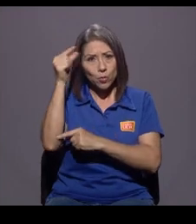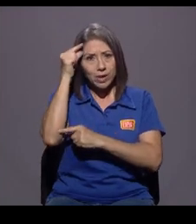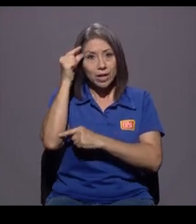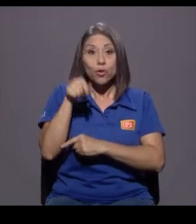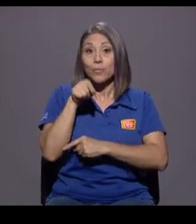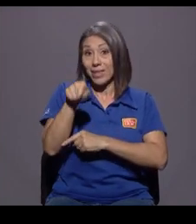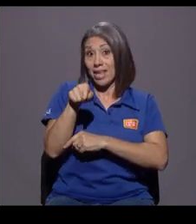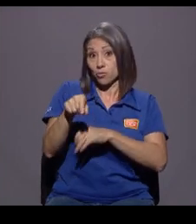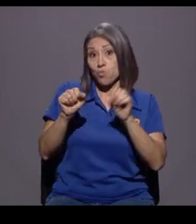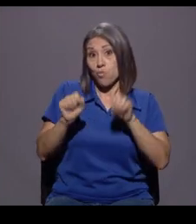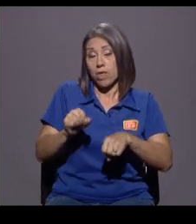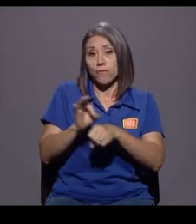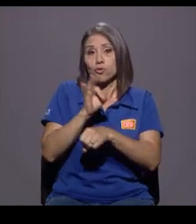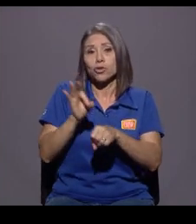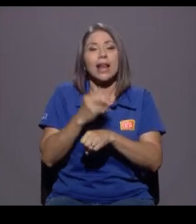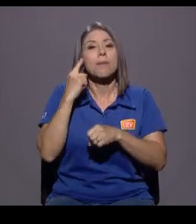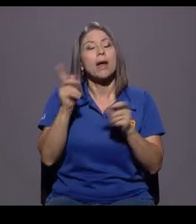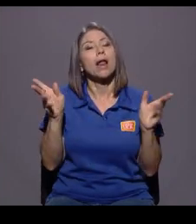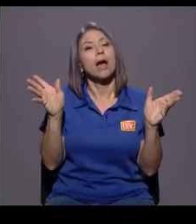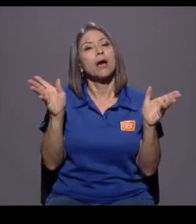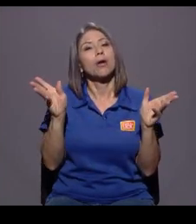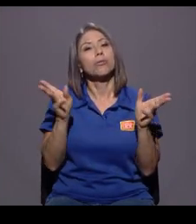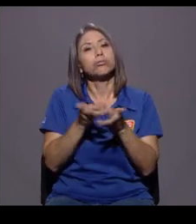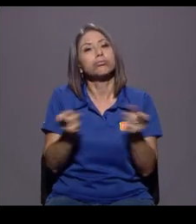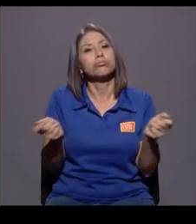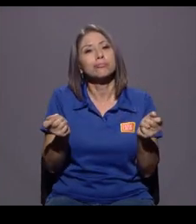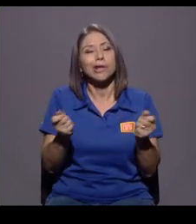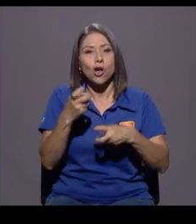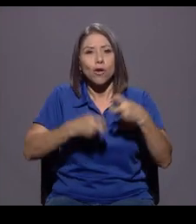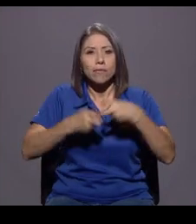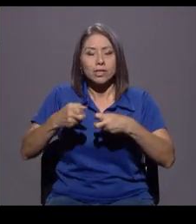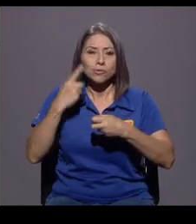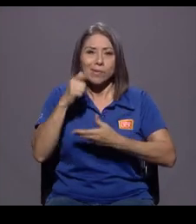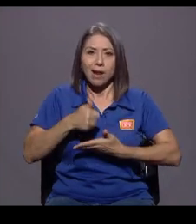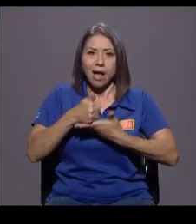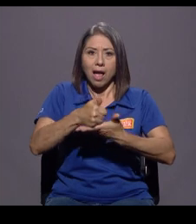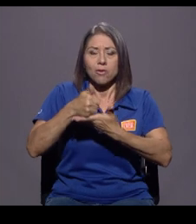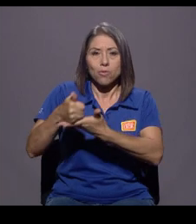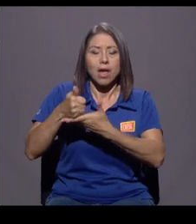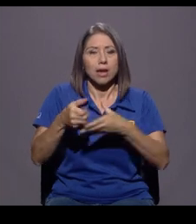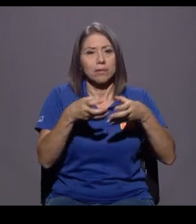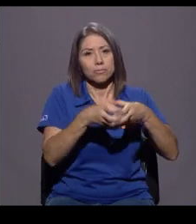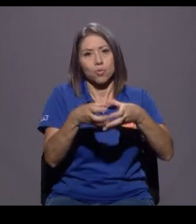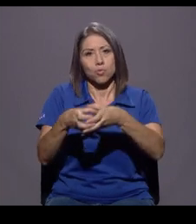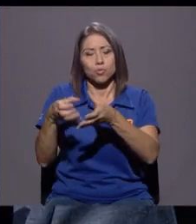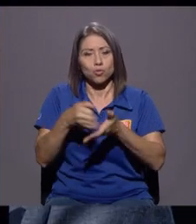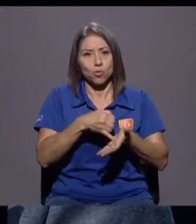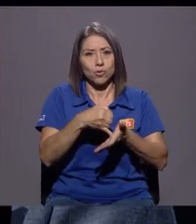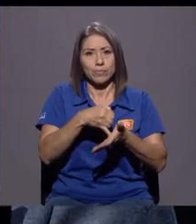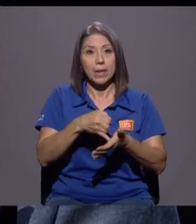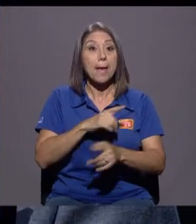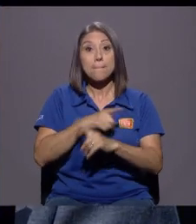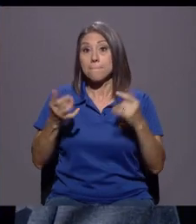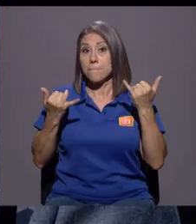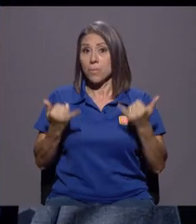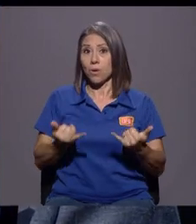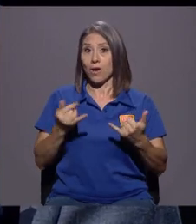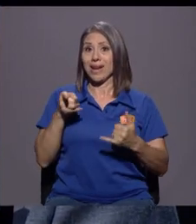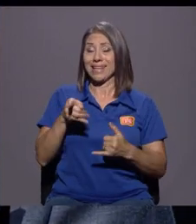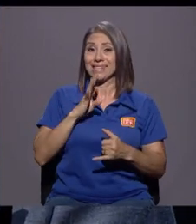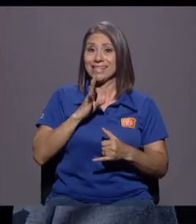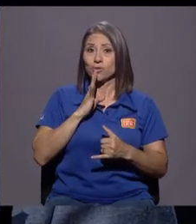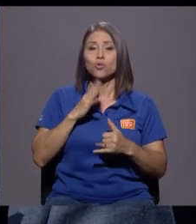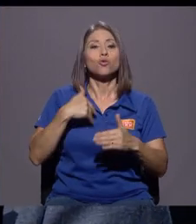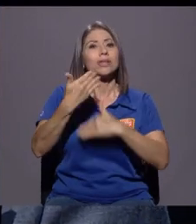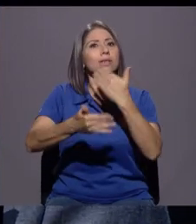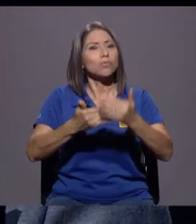puede funcionar para dirimir conflictos y para ayudar a los sectores vulnerables. Digo, para que pasemos del discurso a la legitimación de ese discurso y